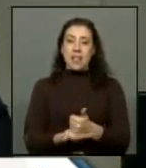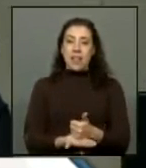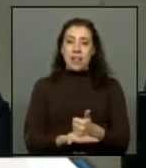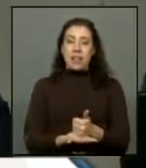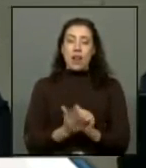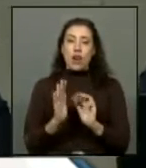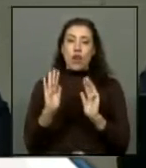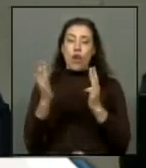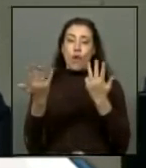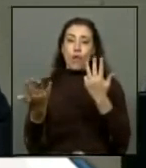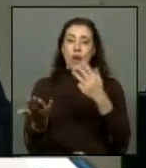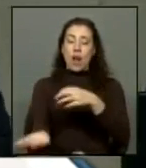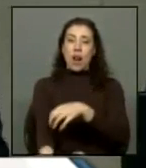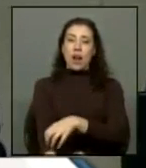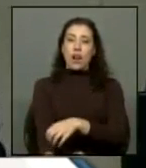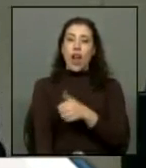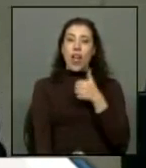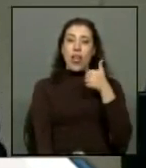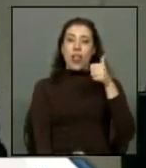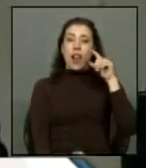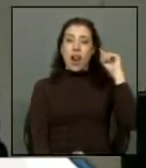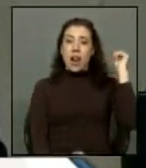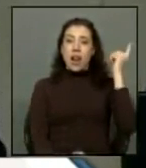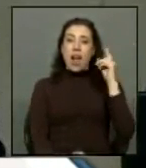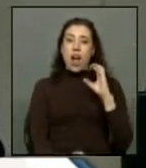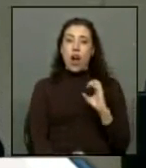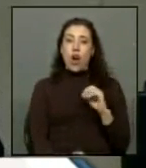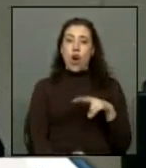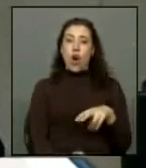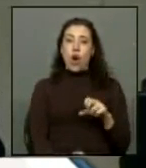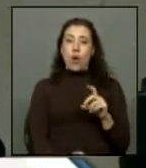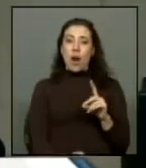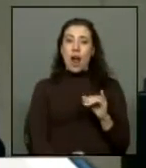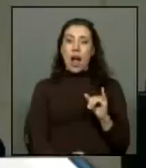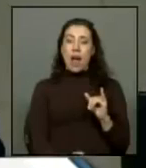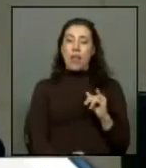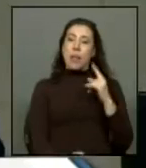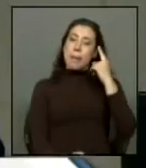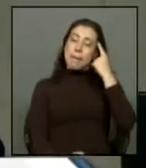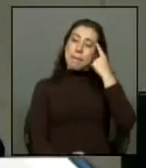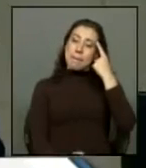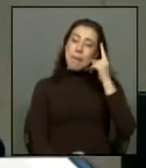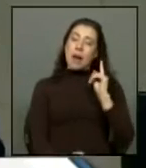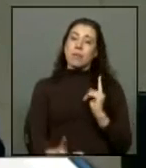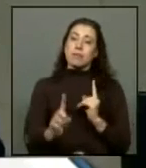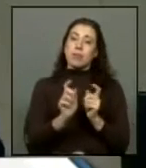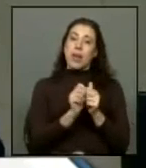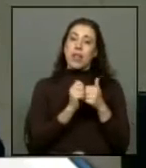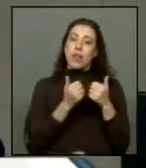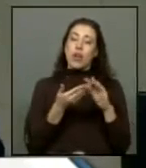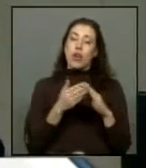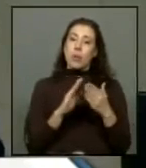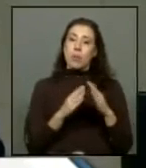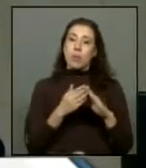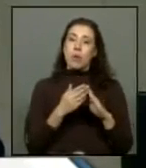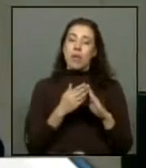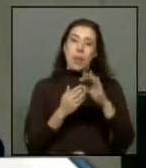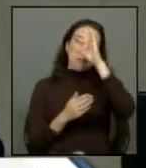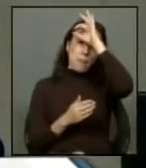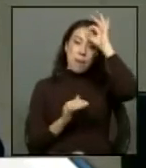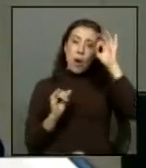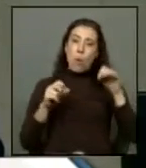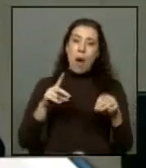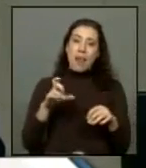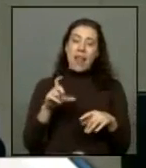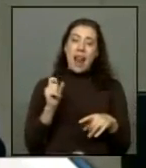de la novena región y al director nacional de la CONADI para que reciban a la directiva de la comunidad mapucha, Juan de la Cruz de